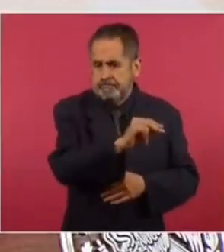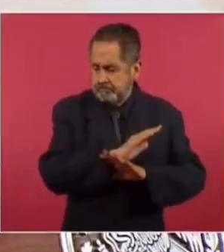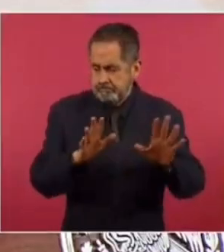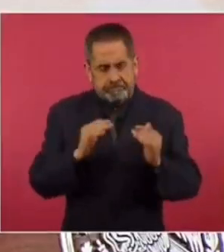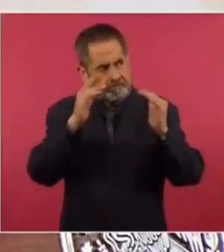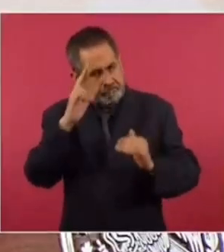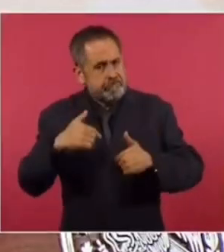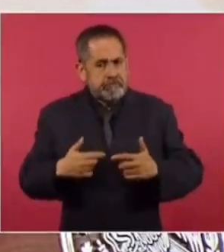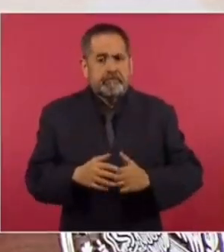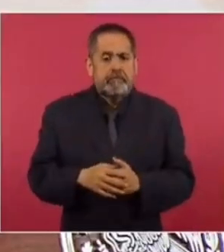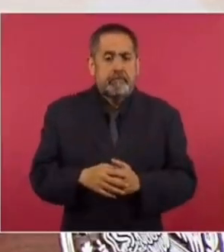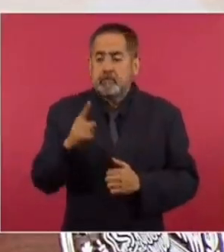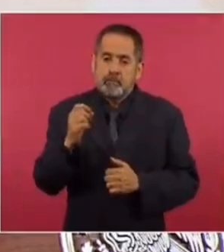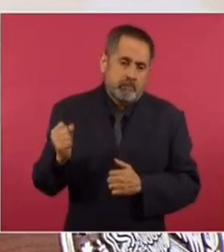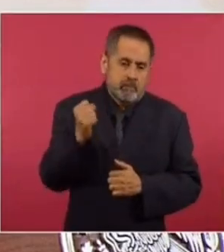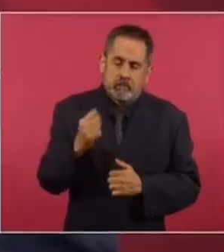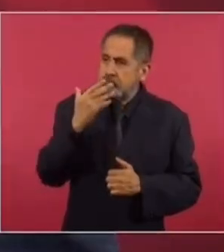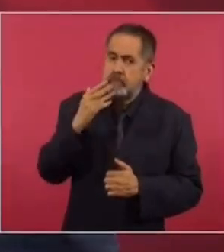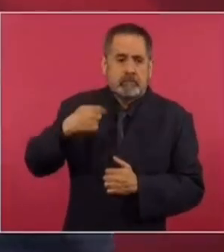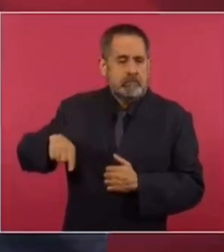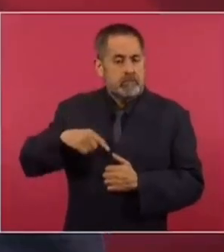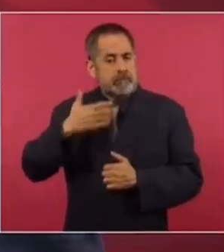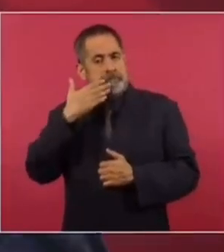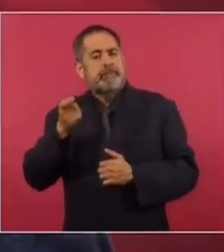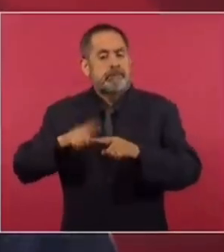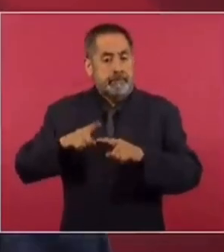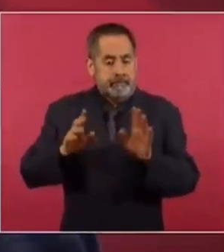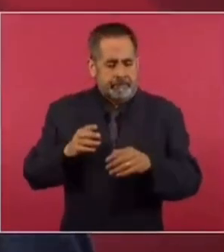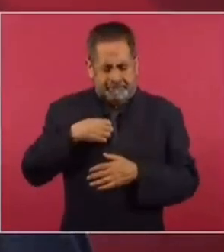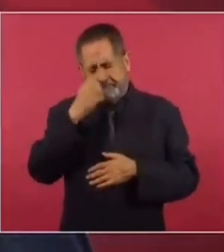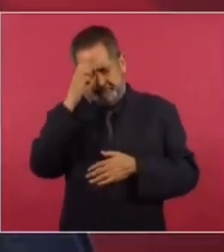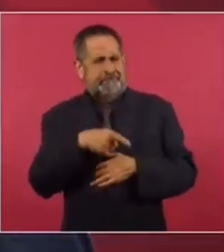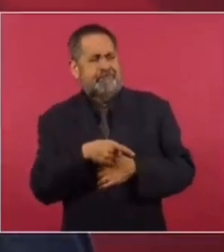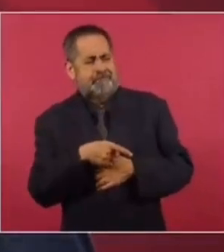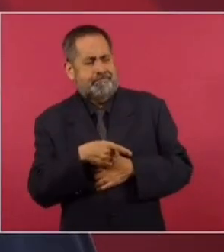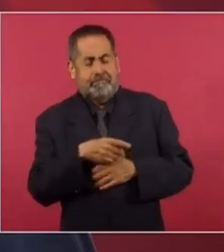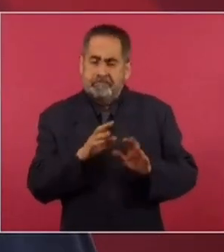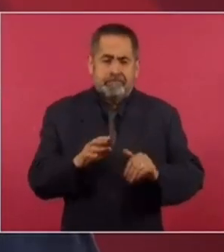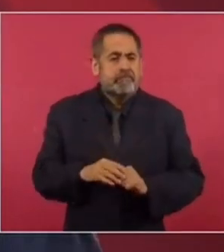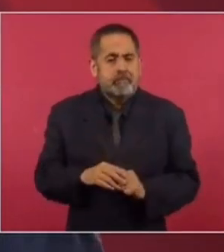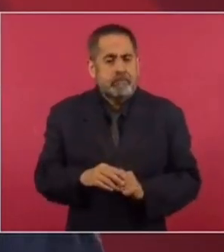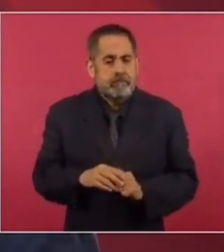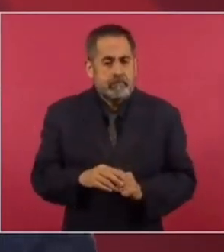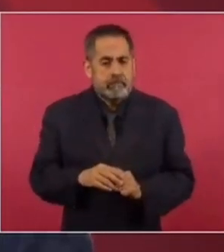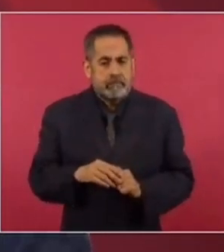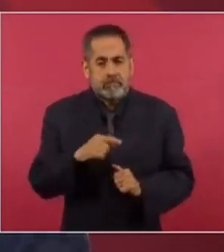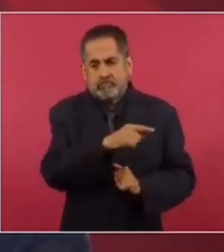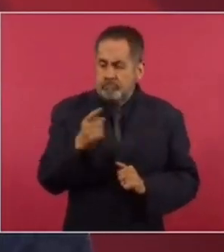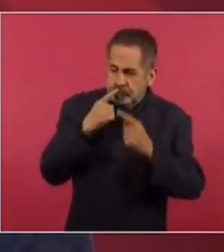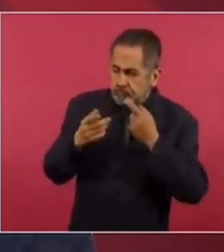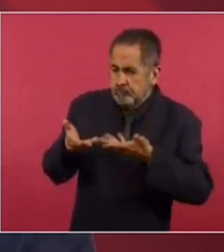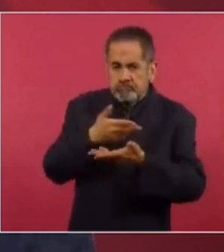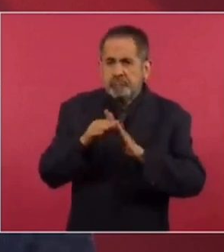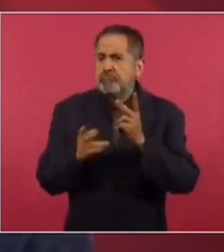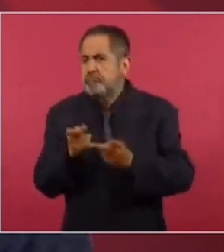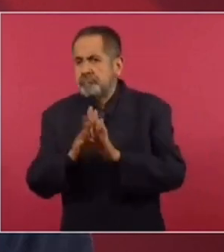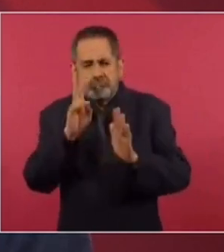Tenemos la suerte, la fortuna, por eso nos extrañó ese llamado a la consulta,